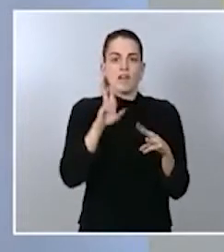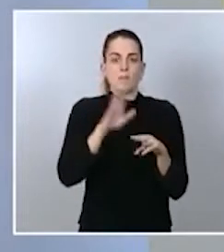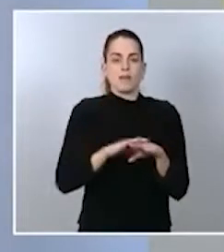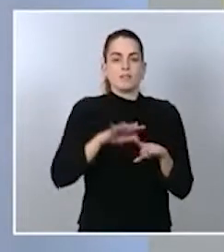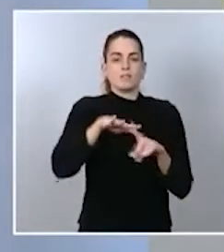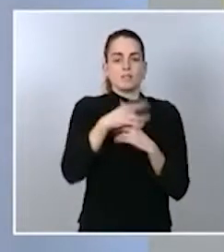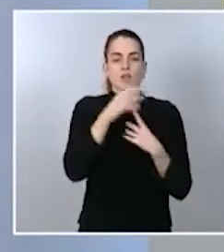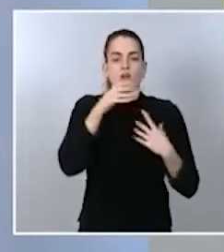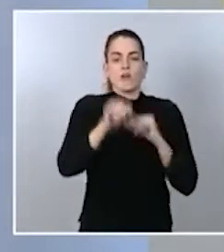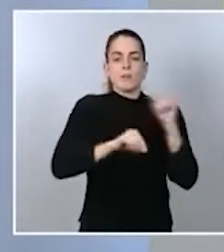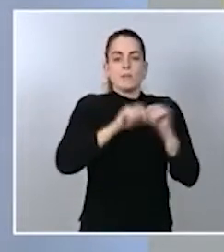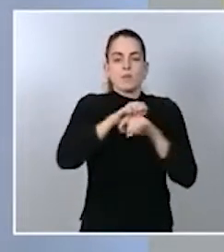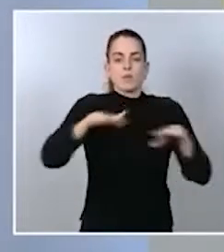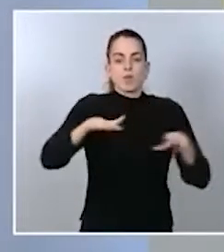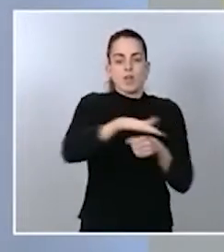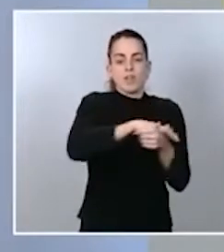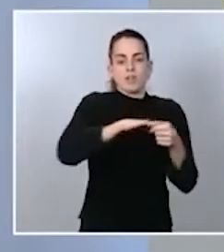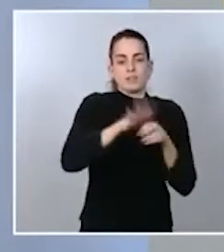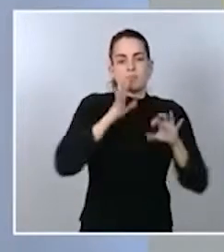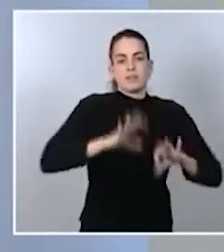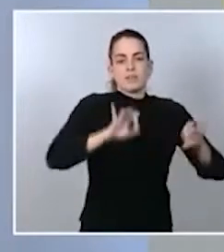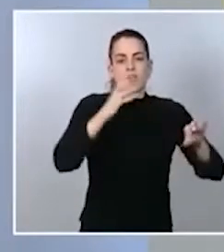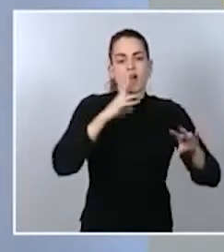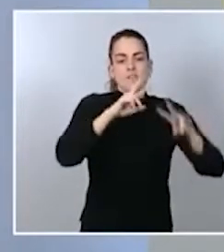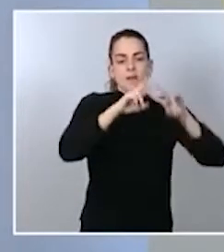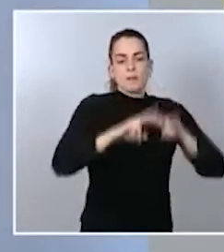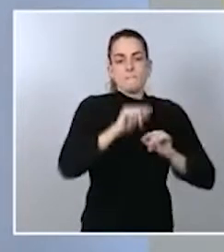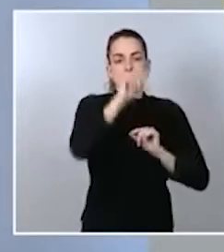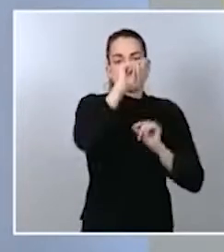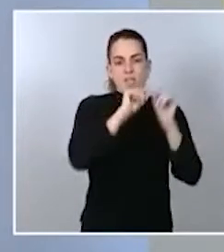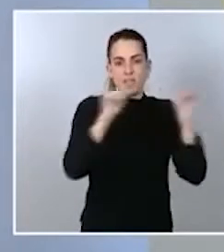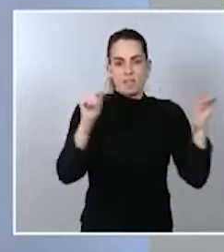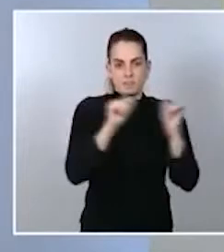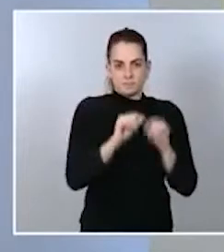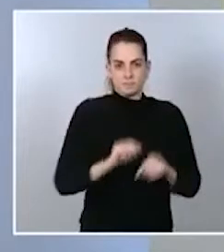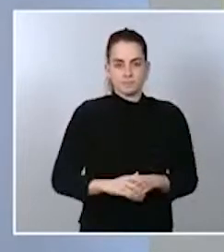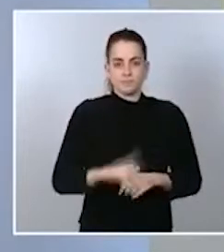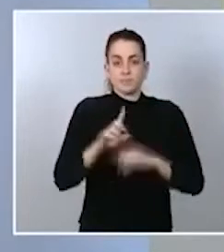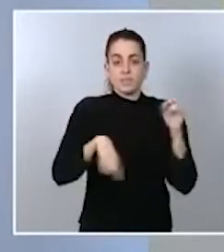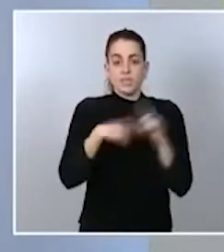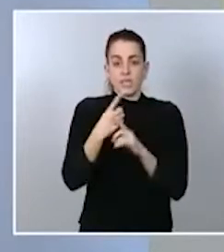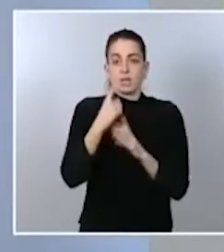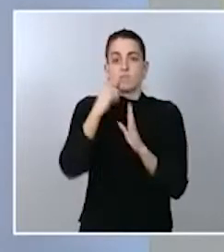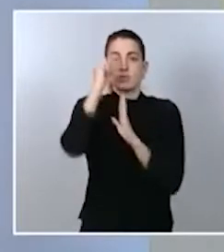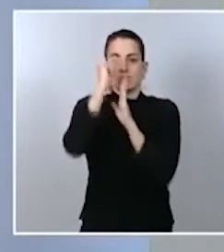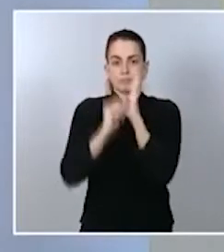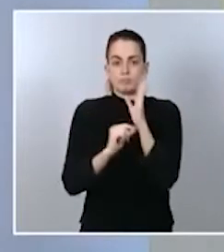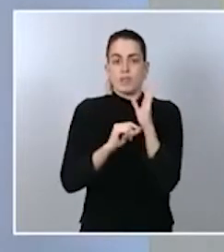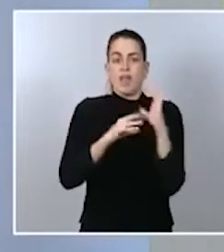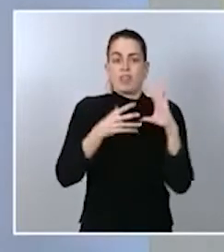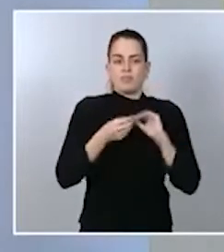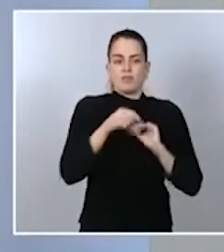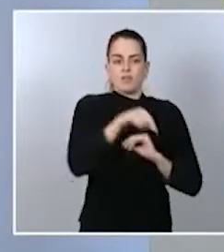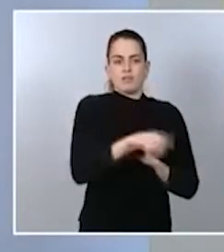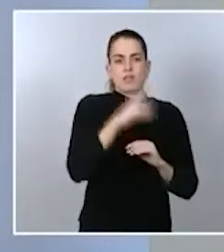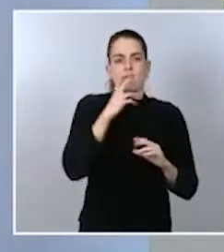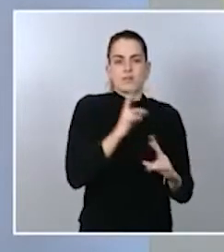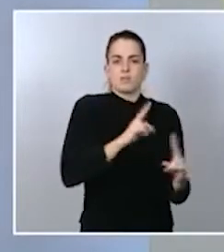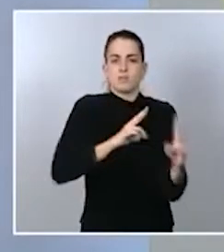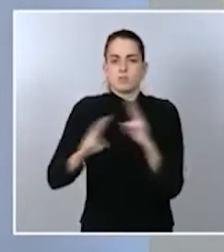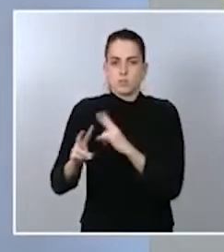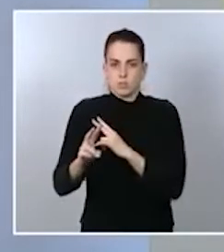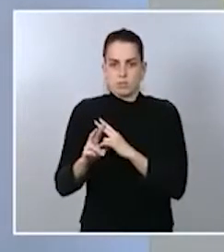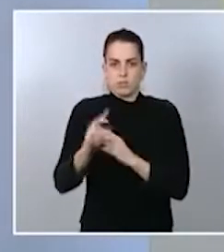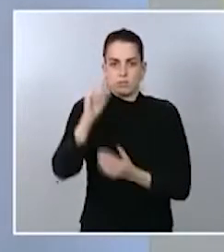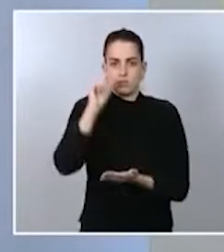determinado territorio, un paquete de acciones de respuesta proporcionales a la situación epidemiológica que se ha decretado y un tercer